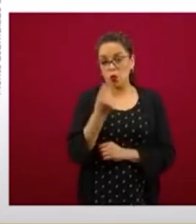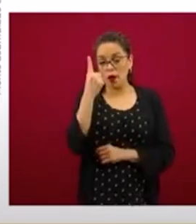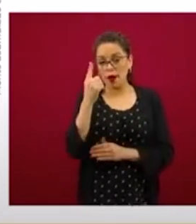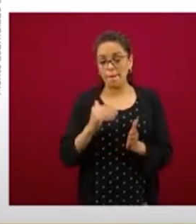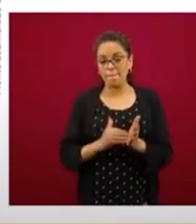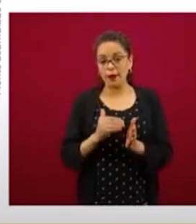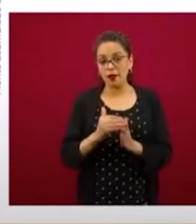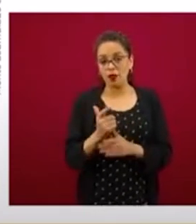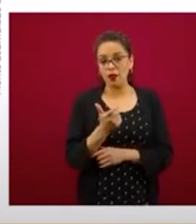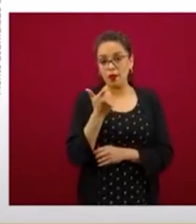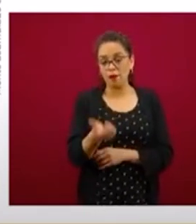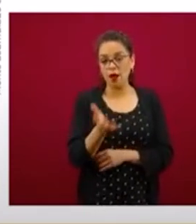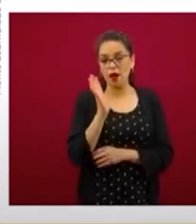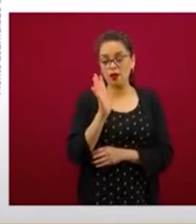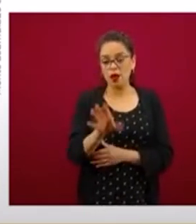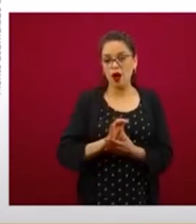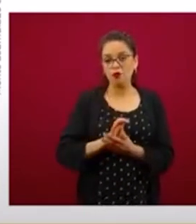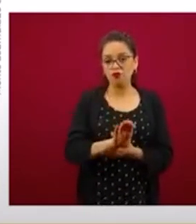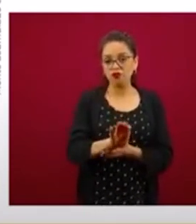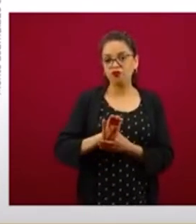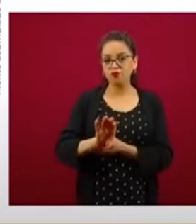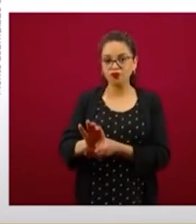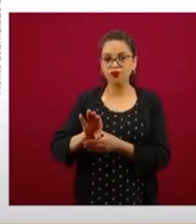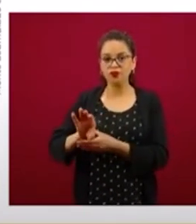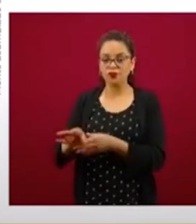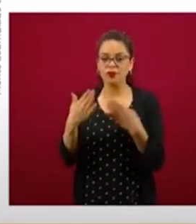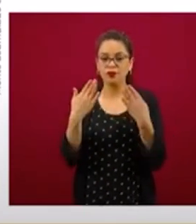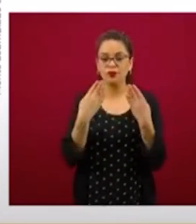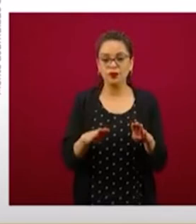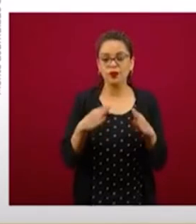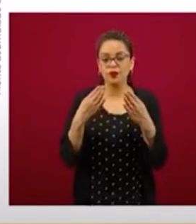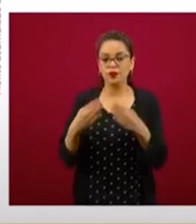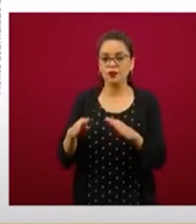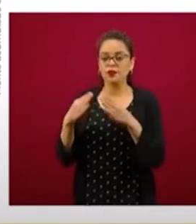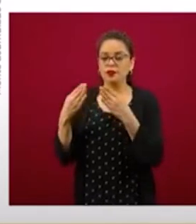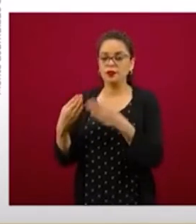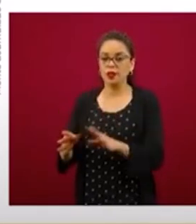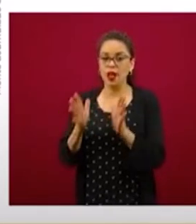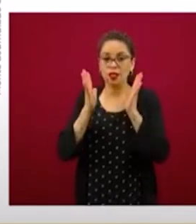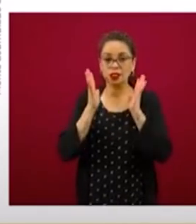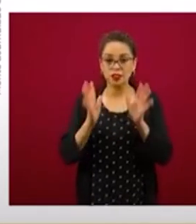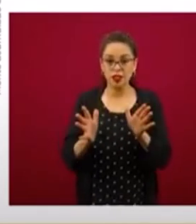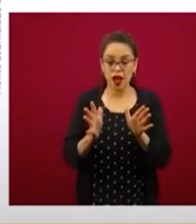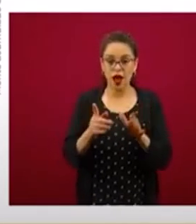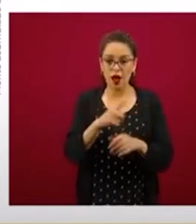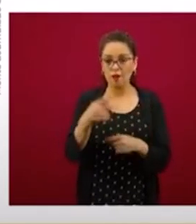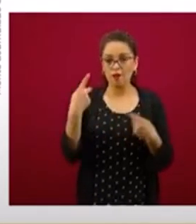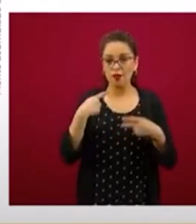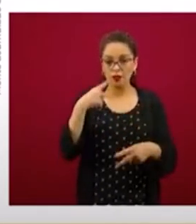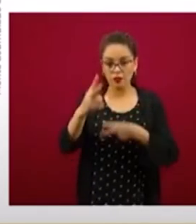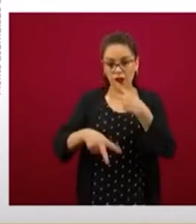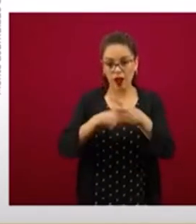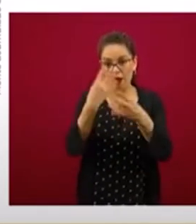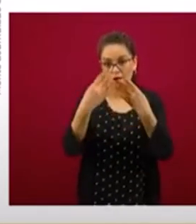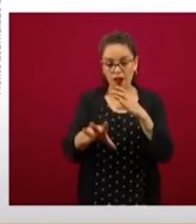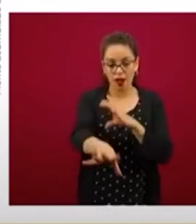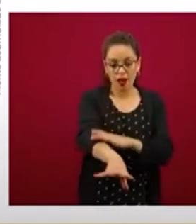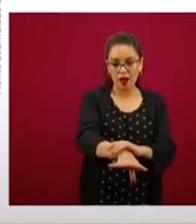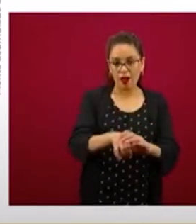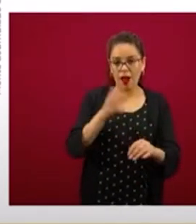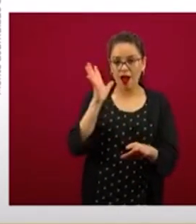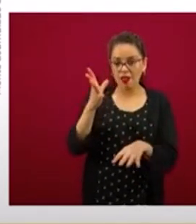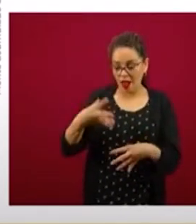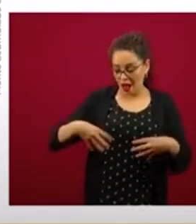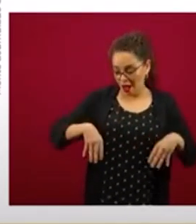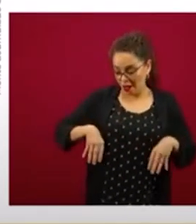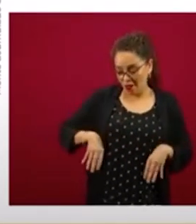de pesos dispersados, esto es dinero que está ya en los bolsillos de los beneficiarios, que